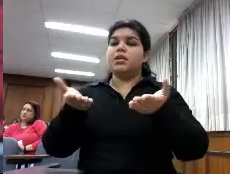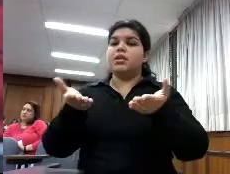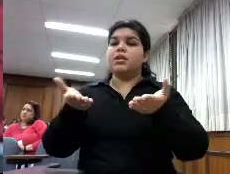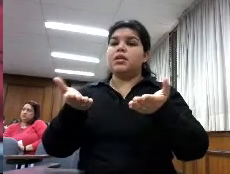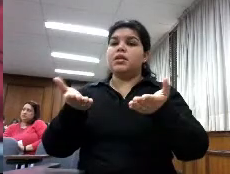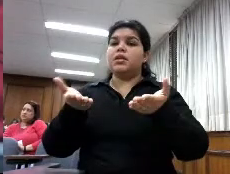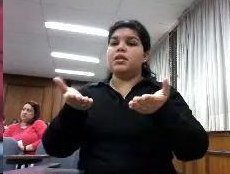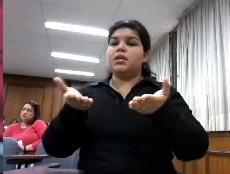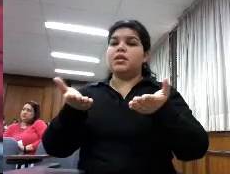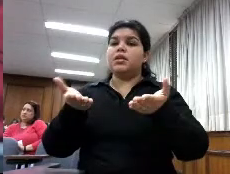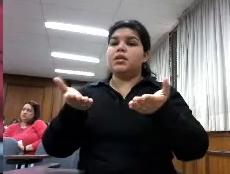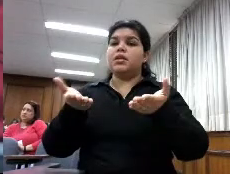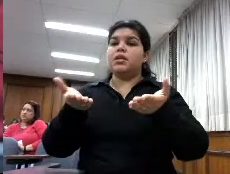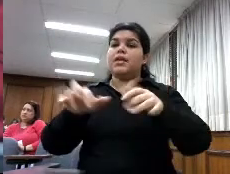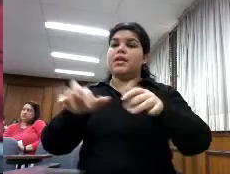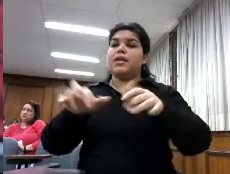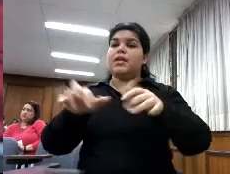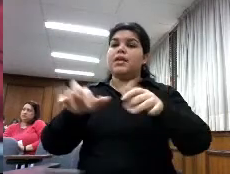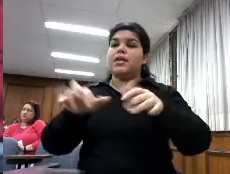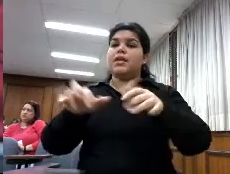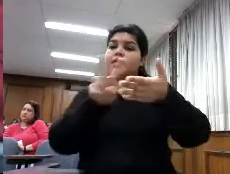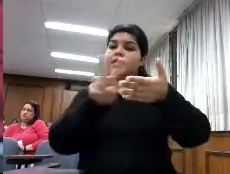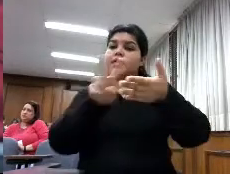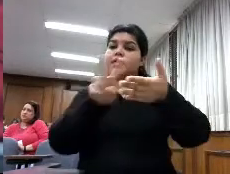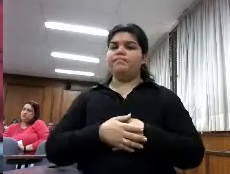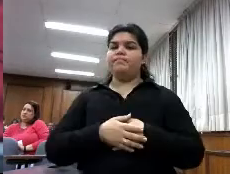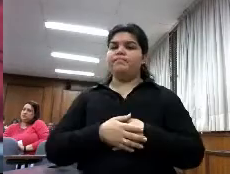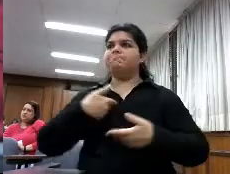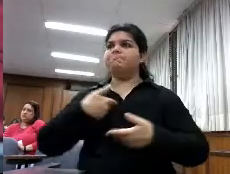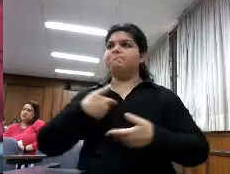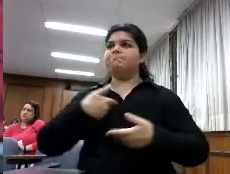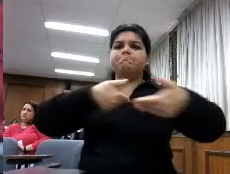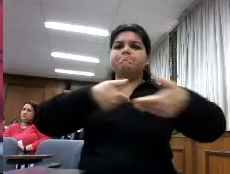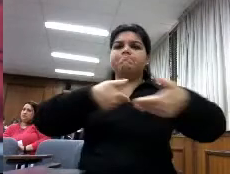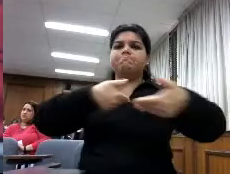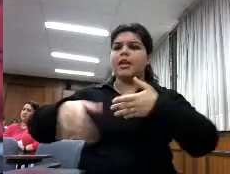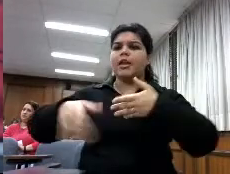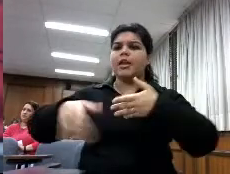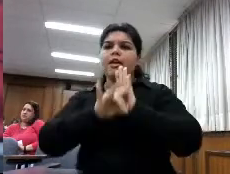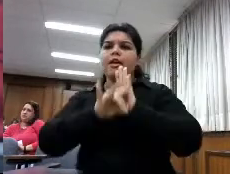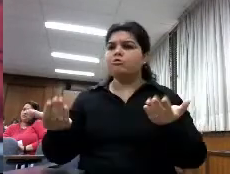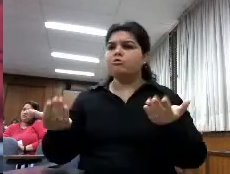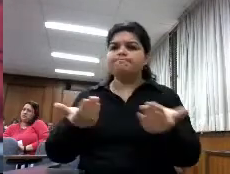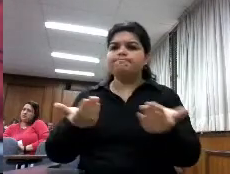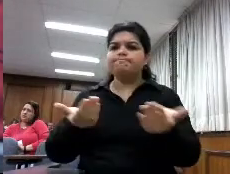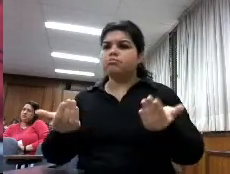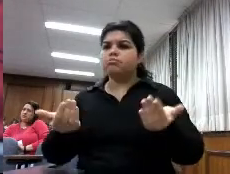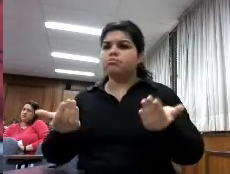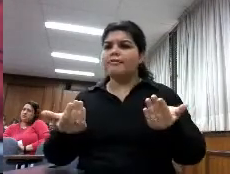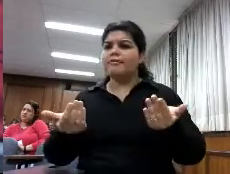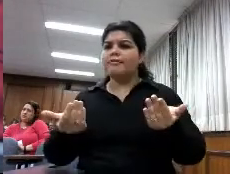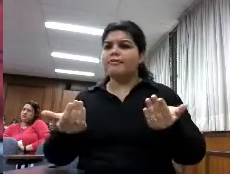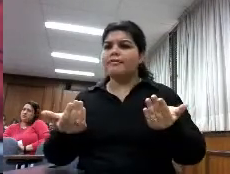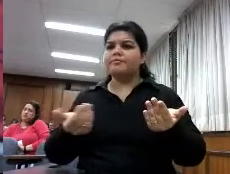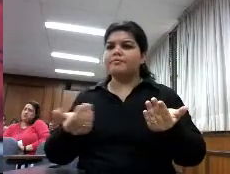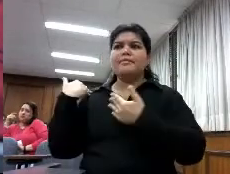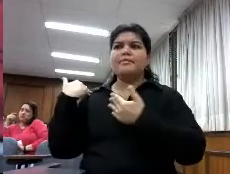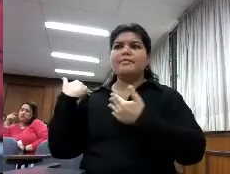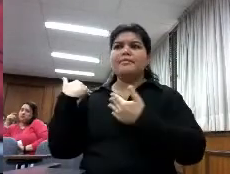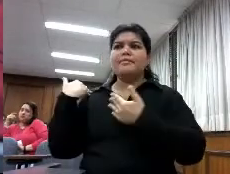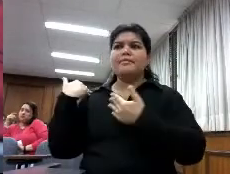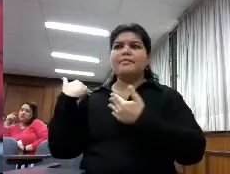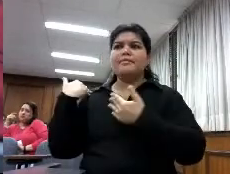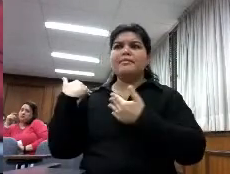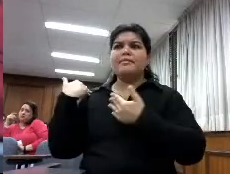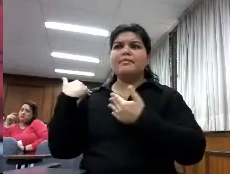y se necesitaban datos porque no había prácticamente nada Igual que sí que tenemos estudios sobre